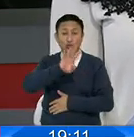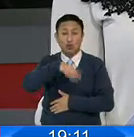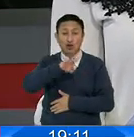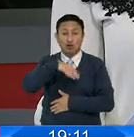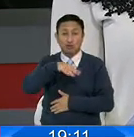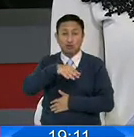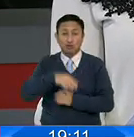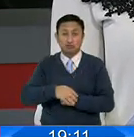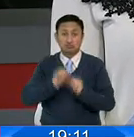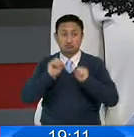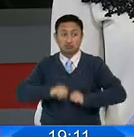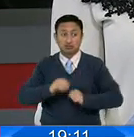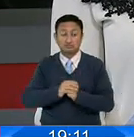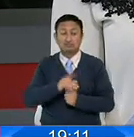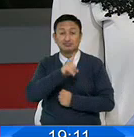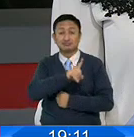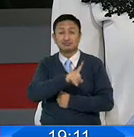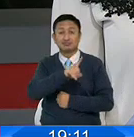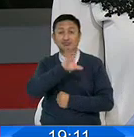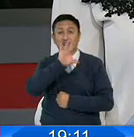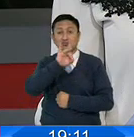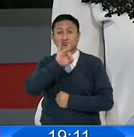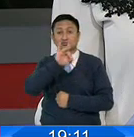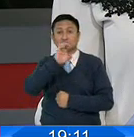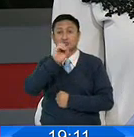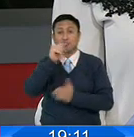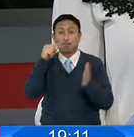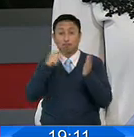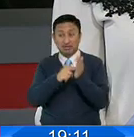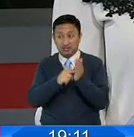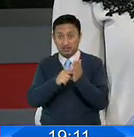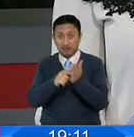registraron más de 180.000 despidos.